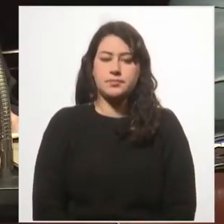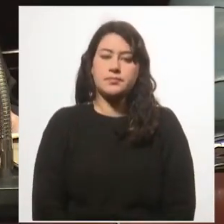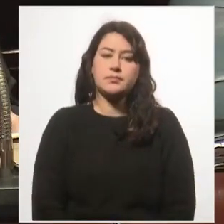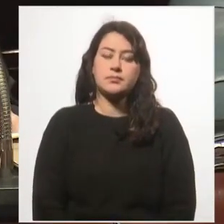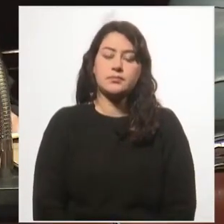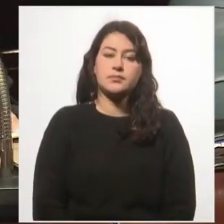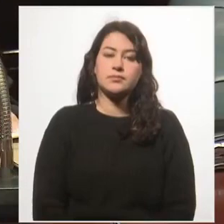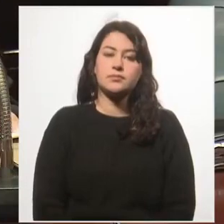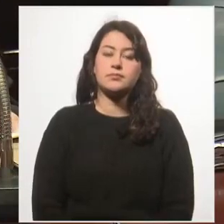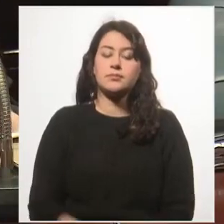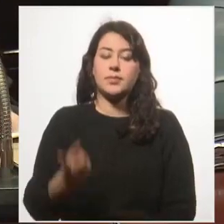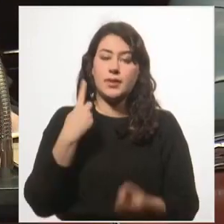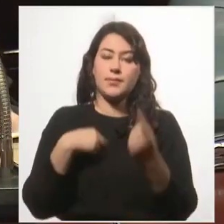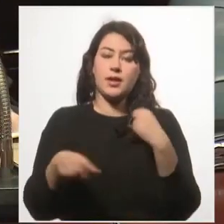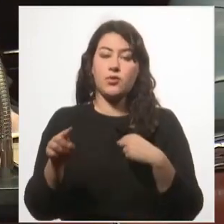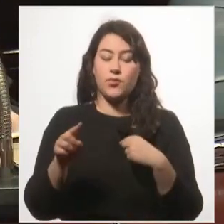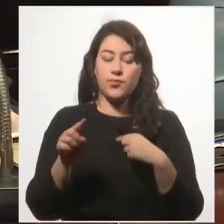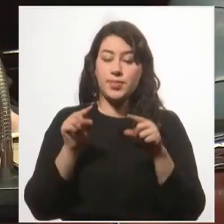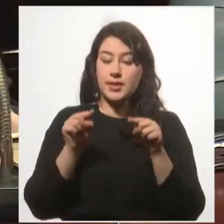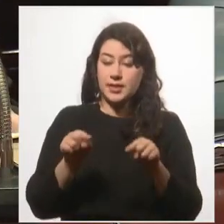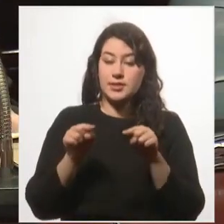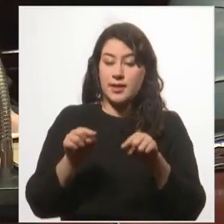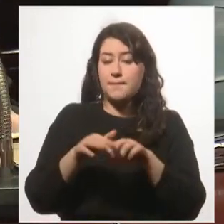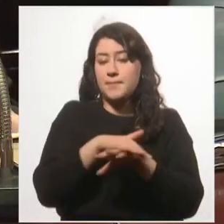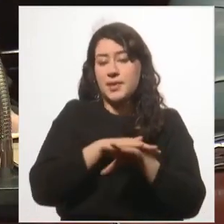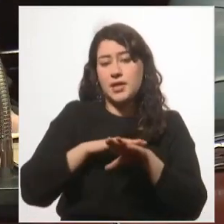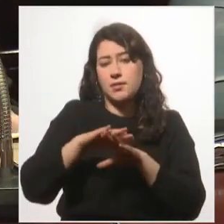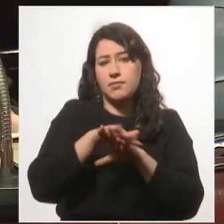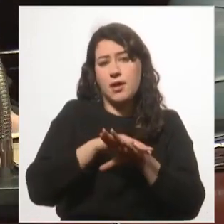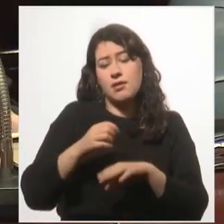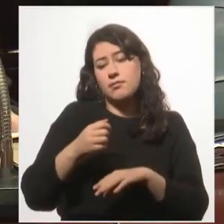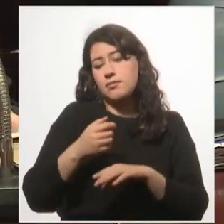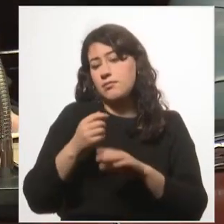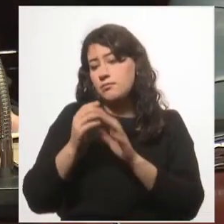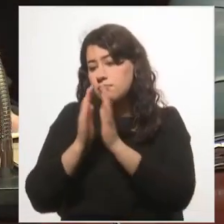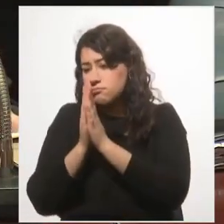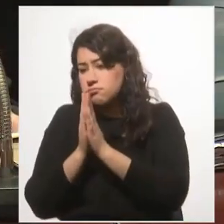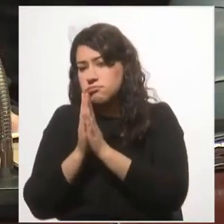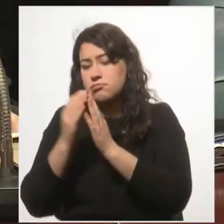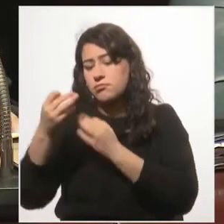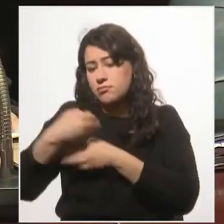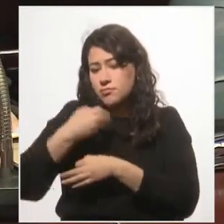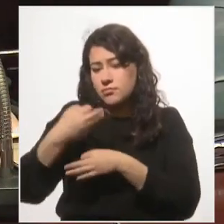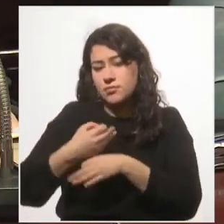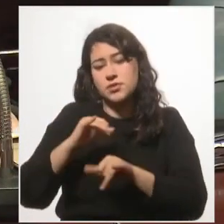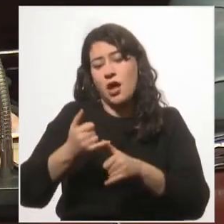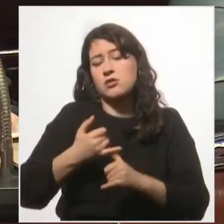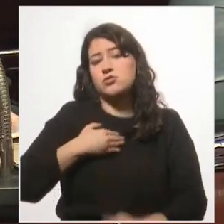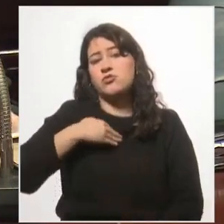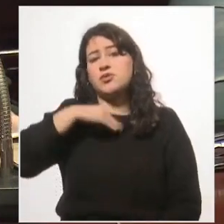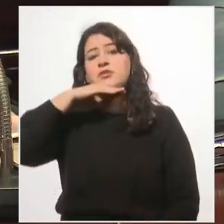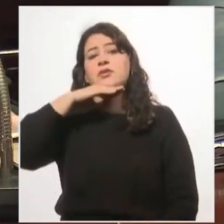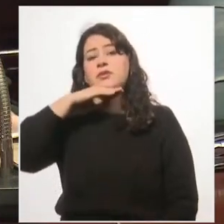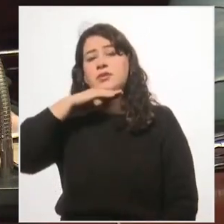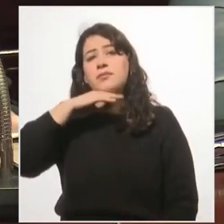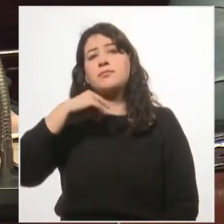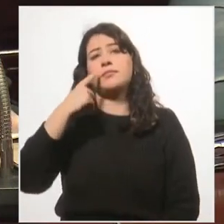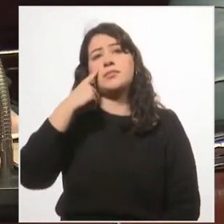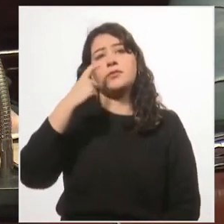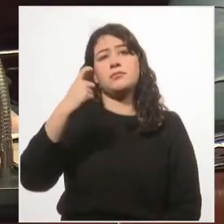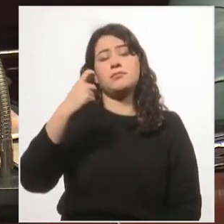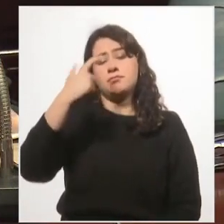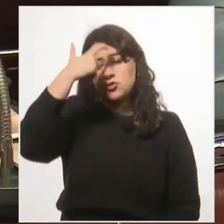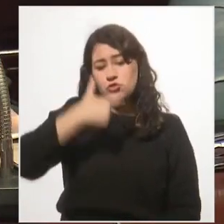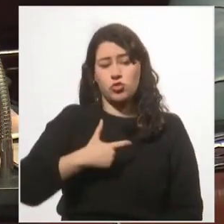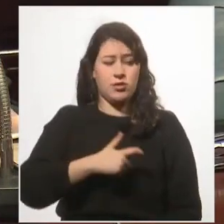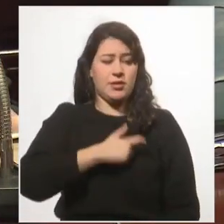Sin embargo, aquella mínima cantidad de religiosidad había sido suficiente para señalarme como un